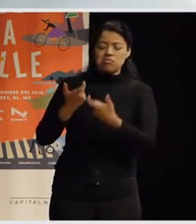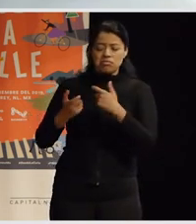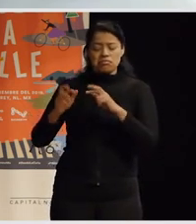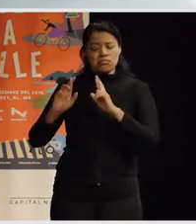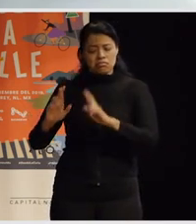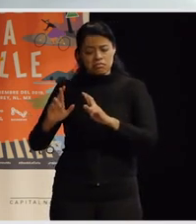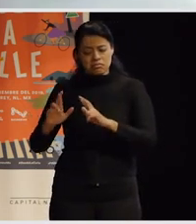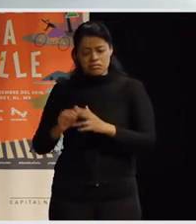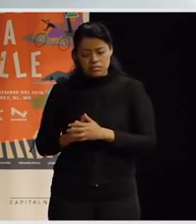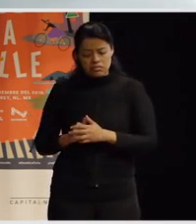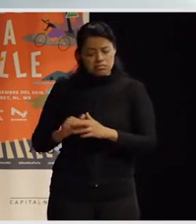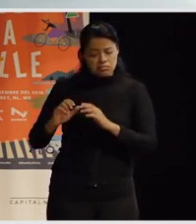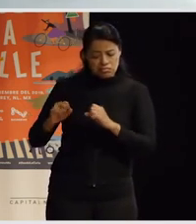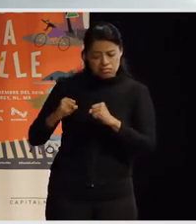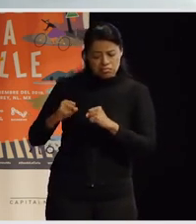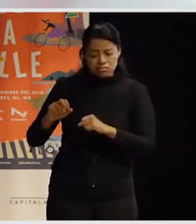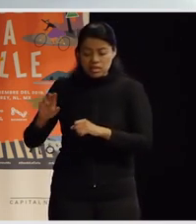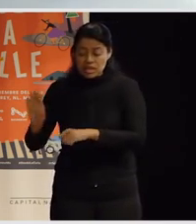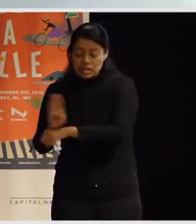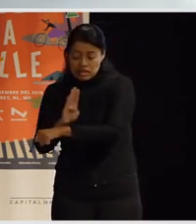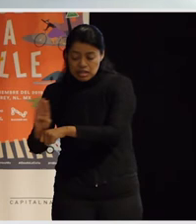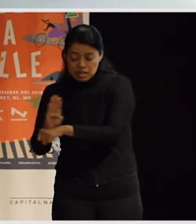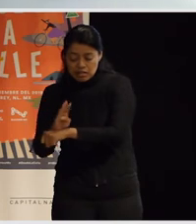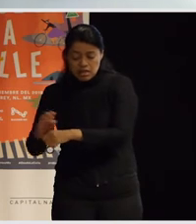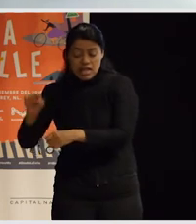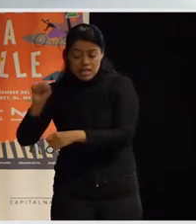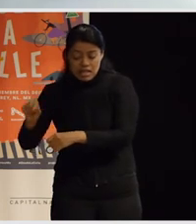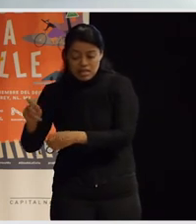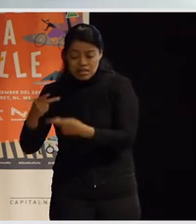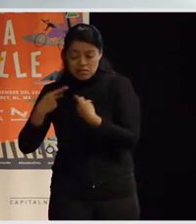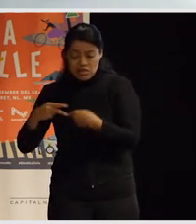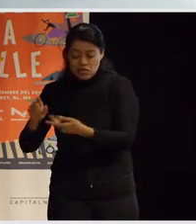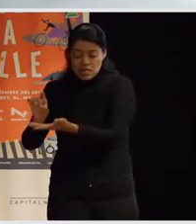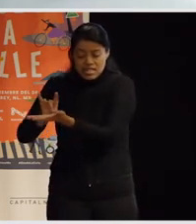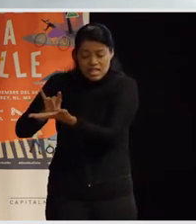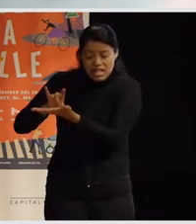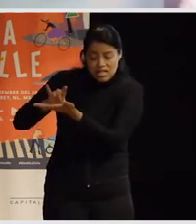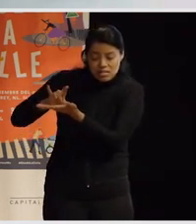desembarco de gente económicamente privilegiada que expulsa a estas comunidades ¿no?